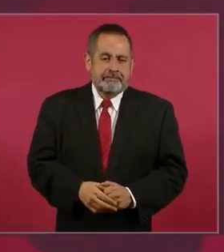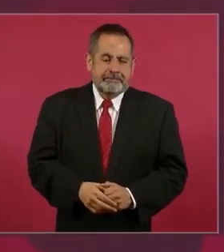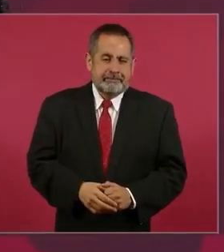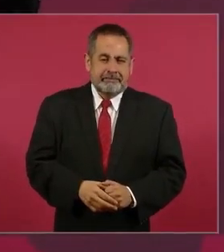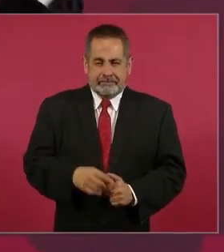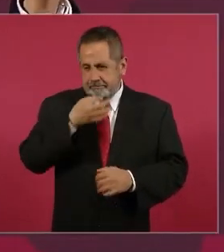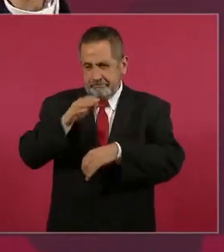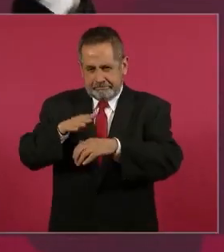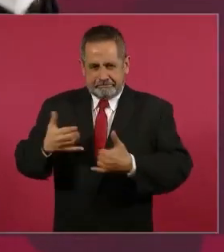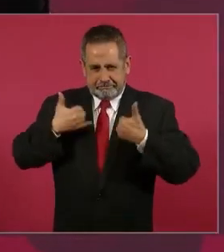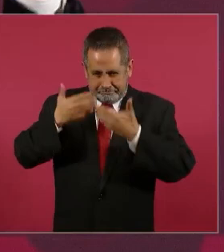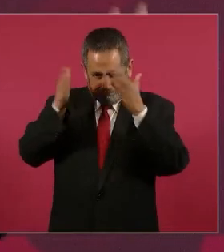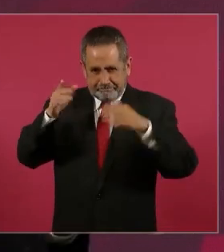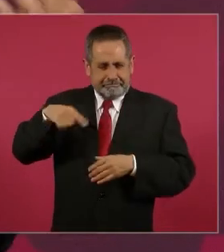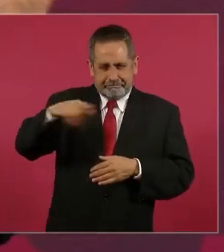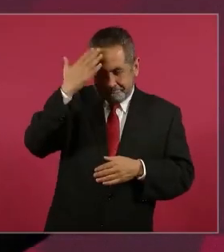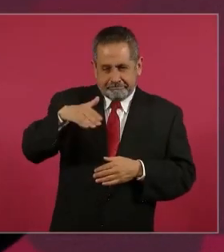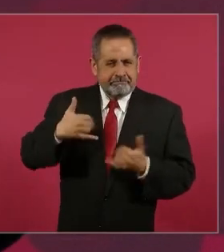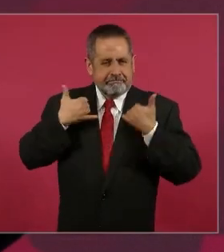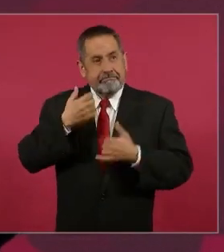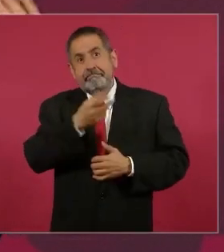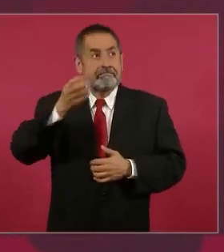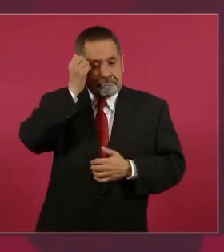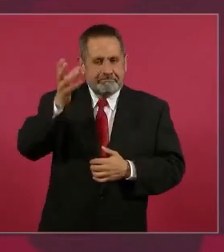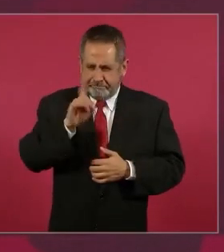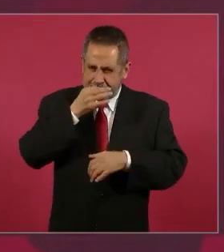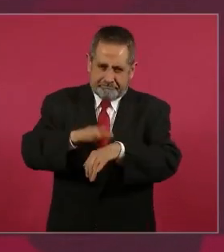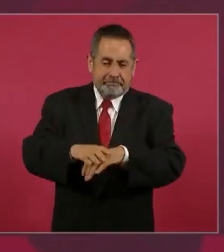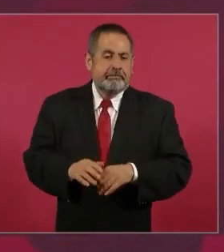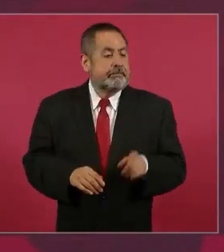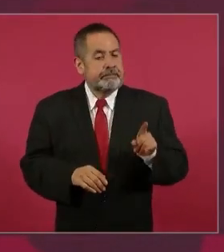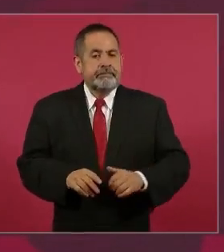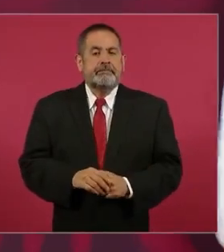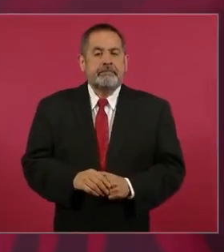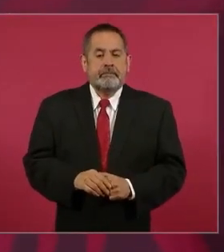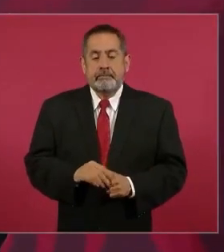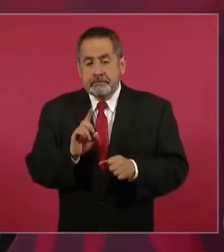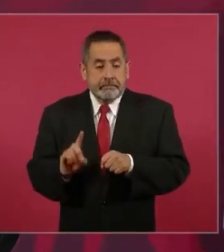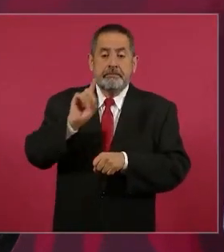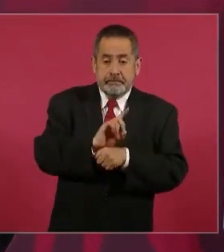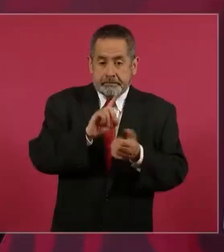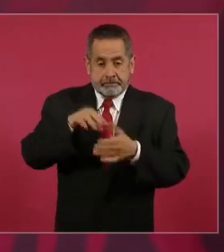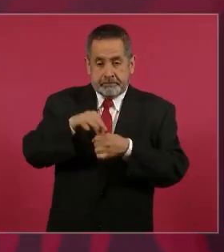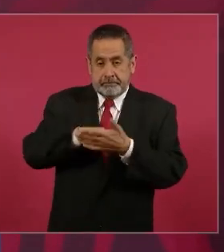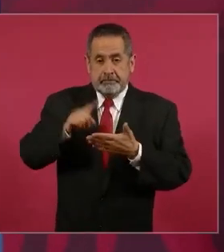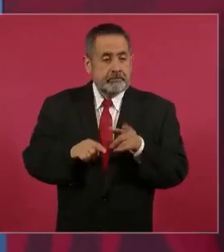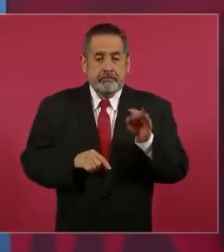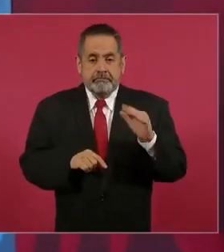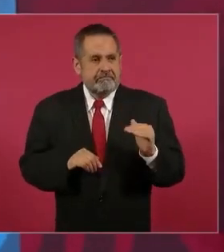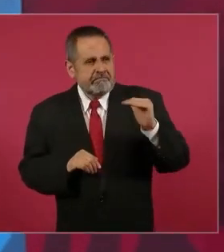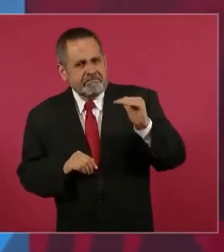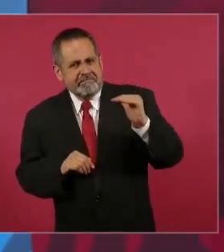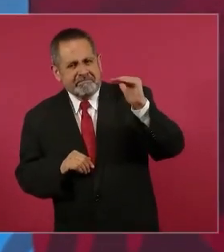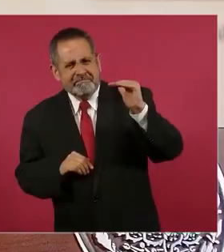todo esto para los jóvenes pues eso se se olvida entonces el día de la elección siempre calderón arriba arriba